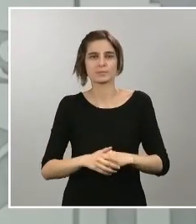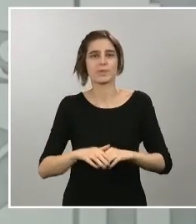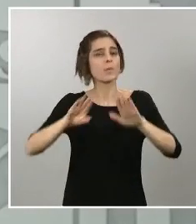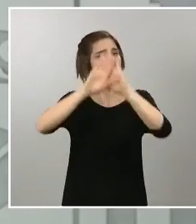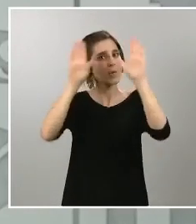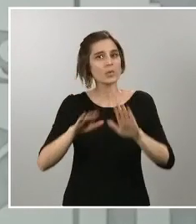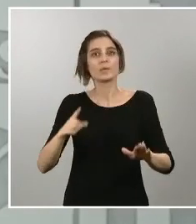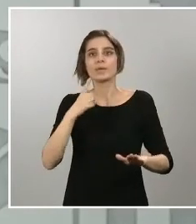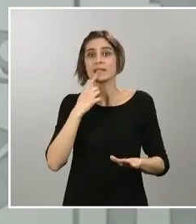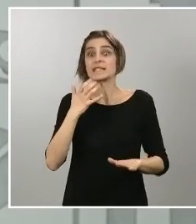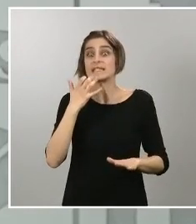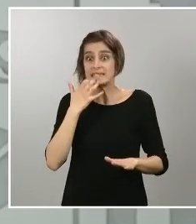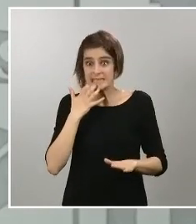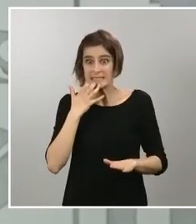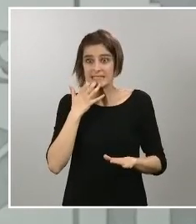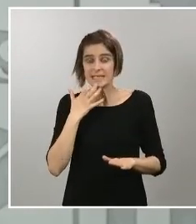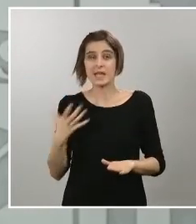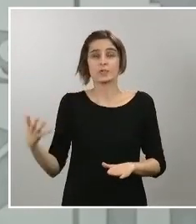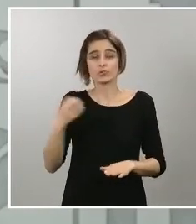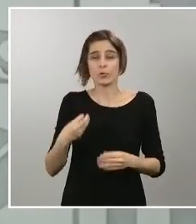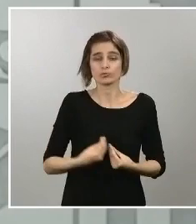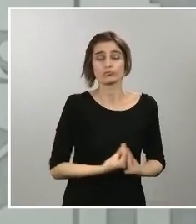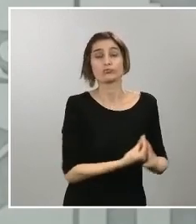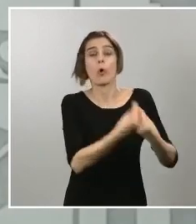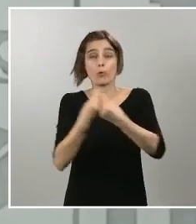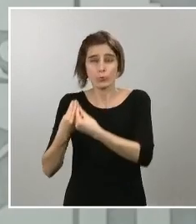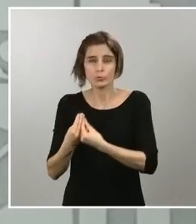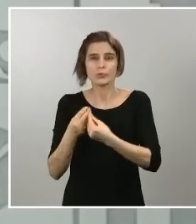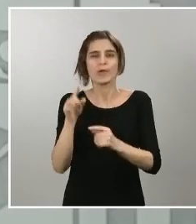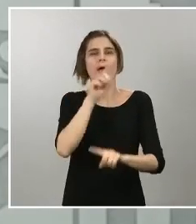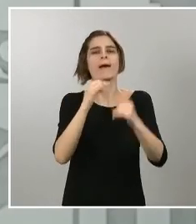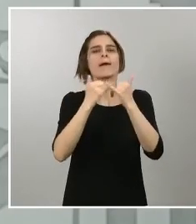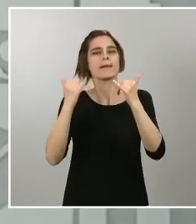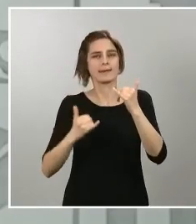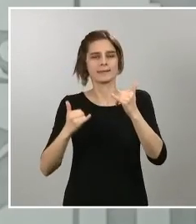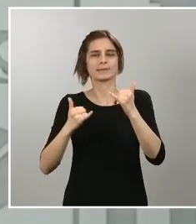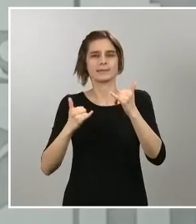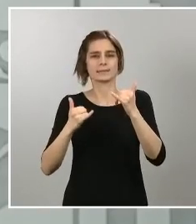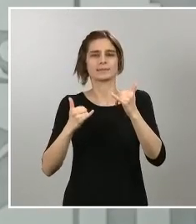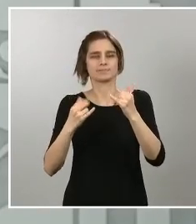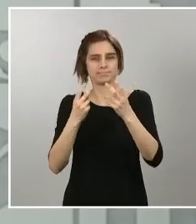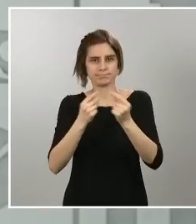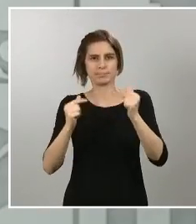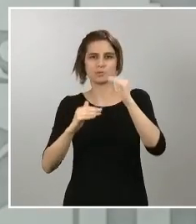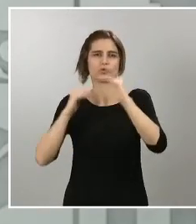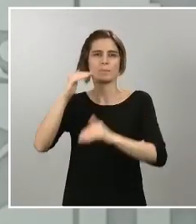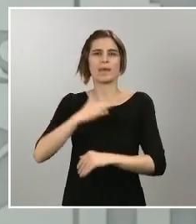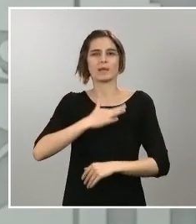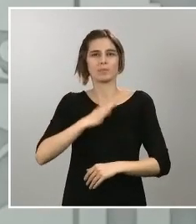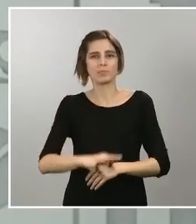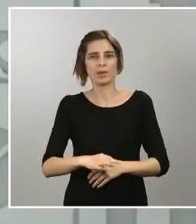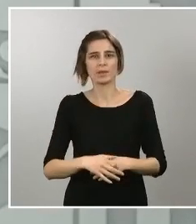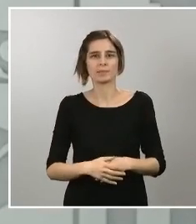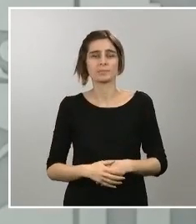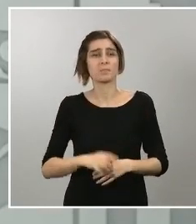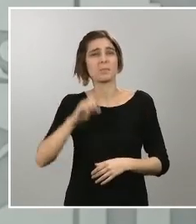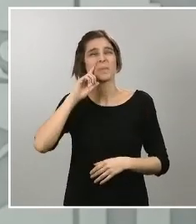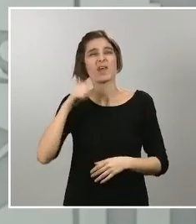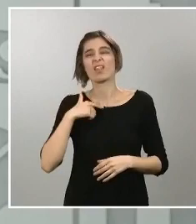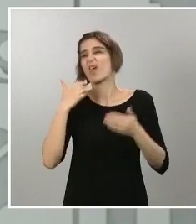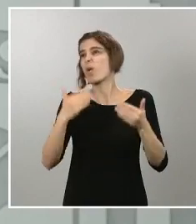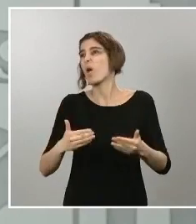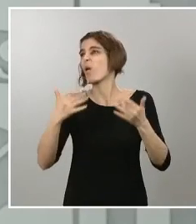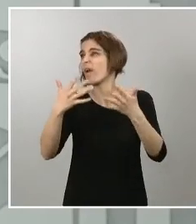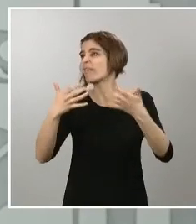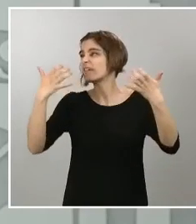capacidad de superarla y en este sentido esto no es en el día de hoy una frase retórica. somos todos conscientes de que cada